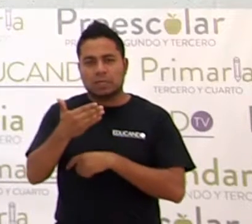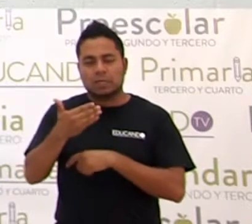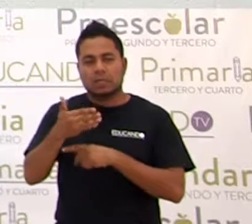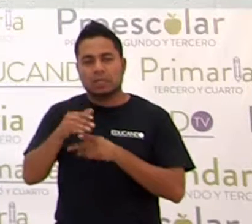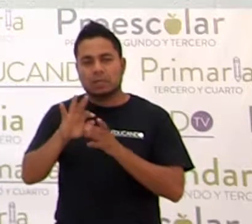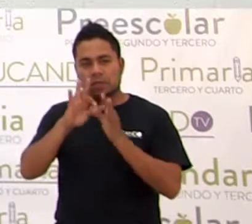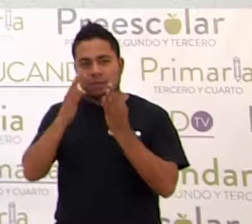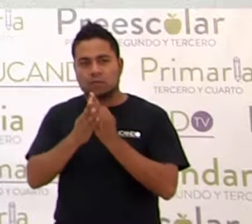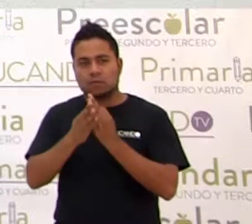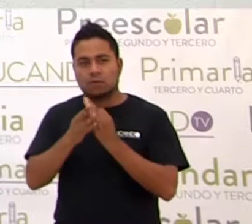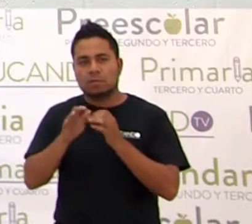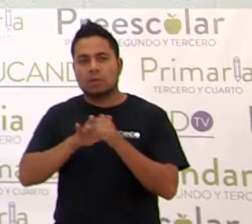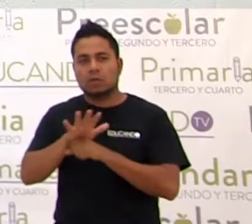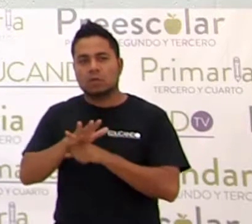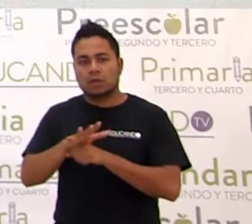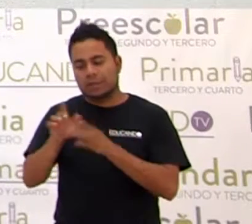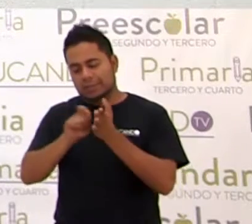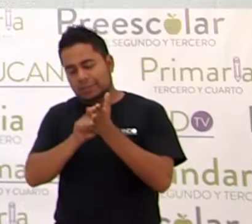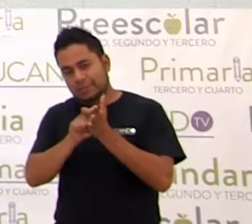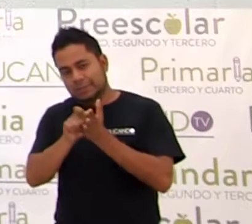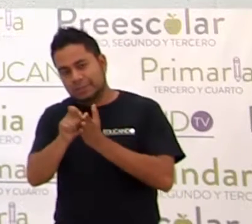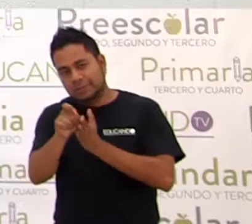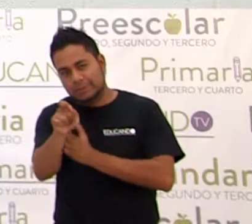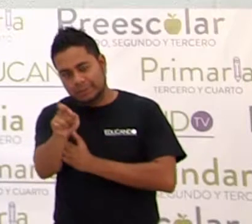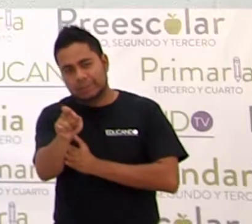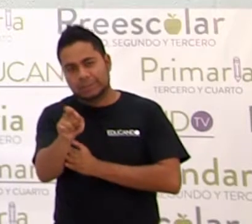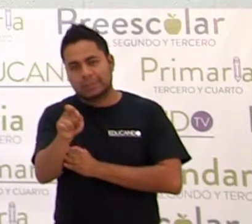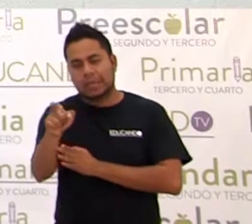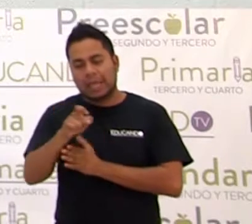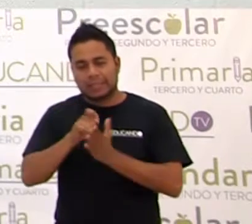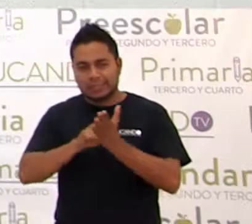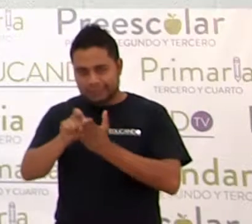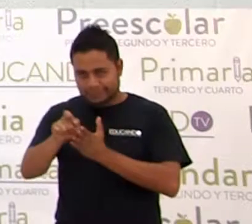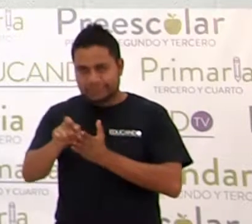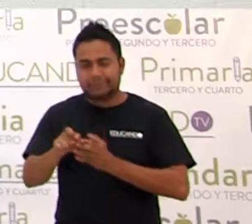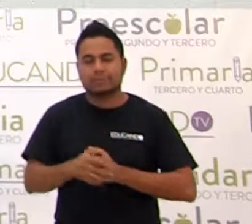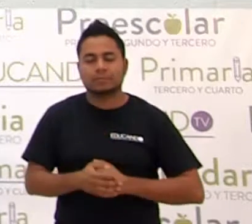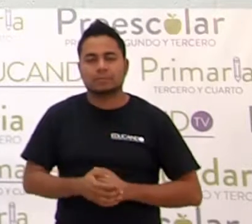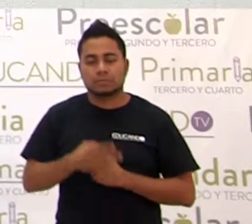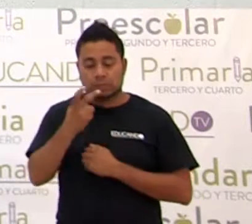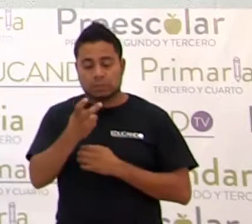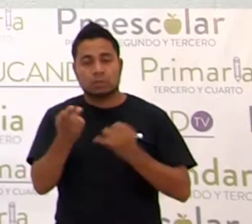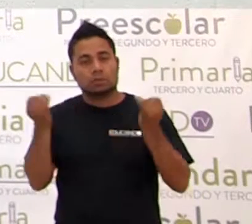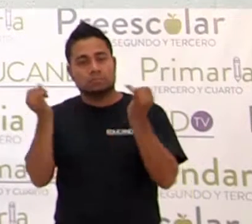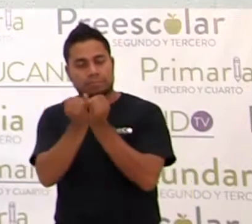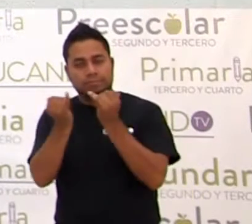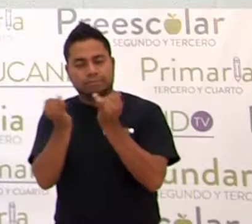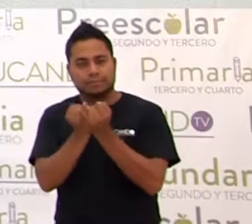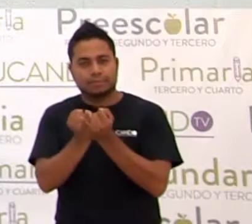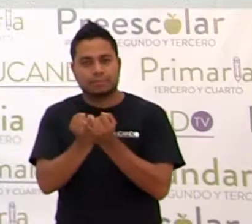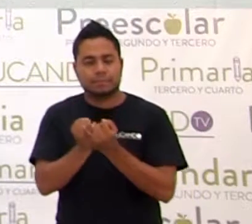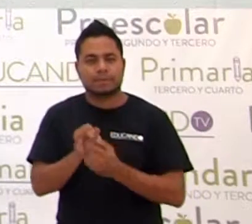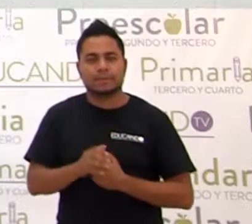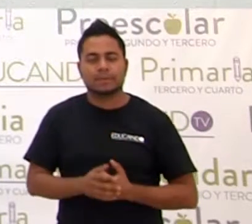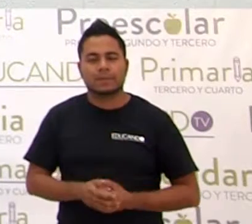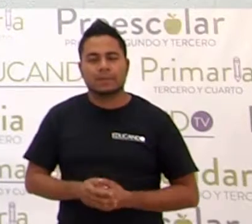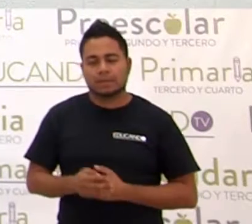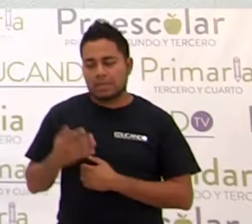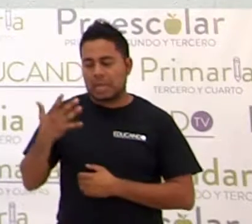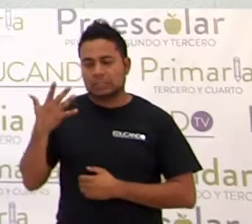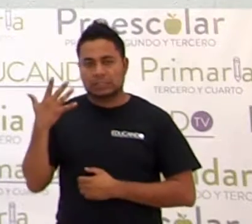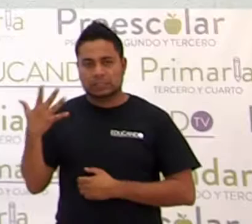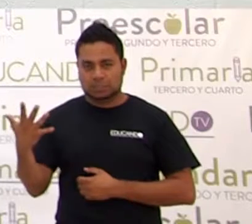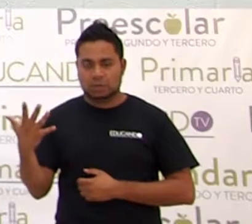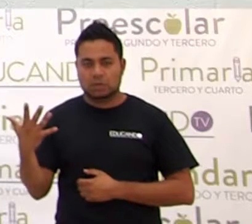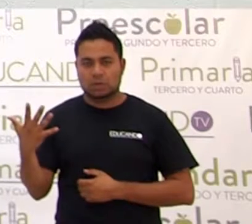la recta que nos representa la x. ¿Sí? Esto es igual, ¿sí? A 5,